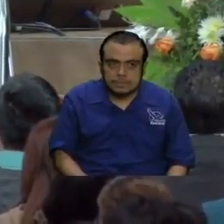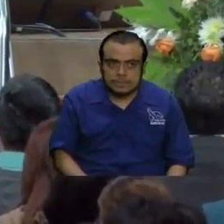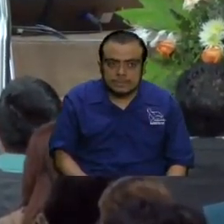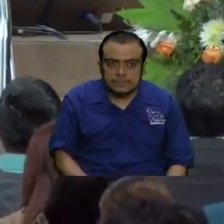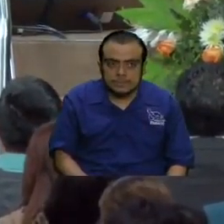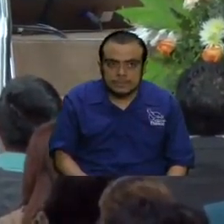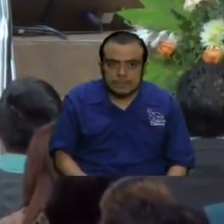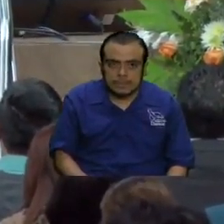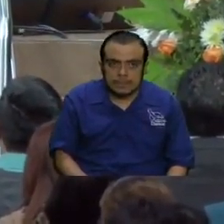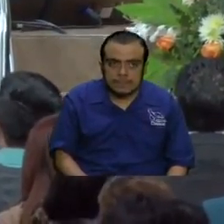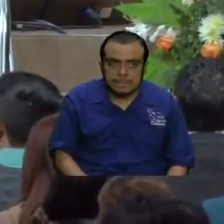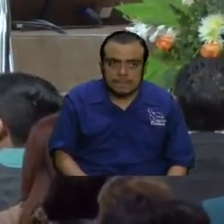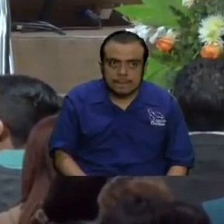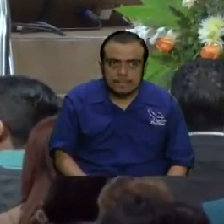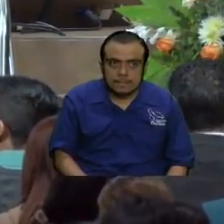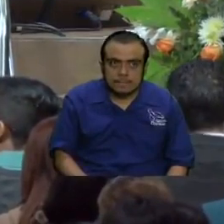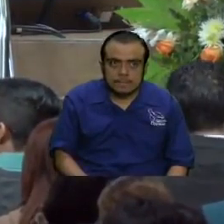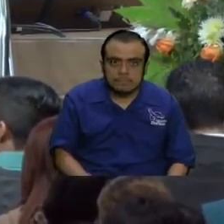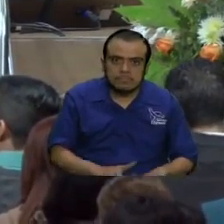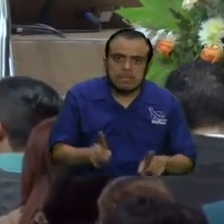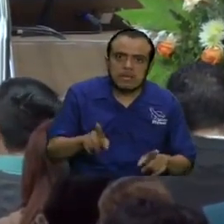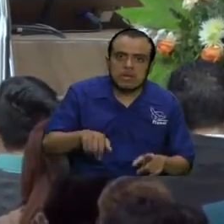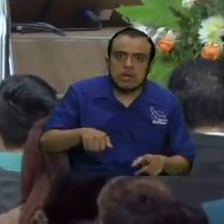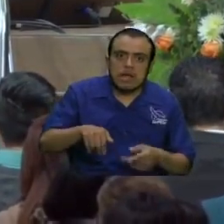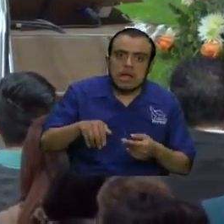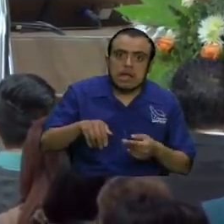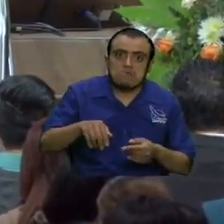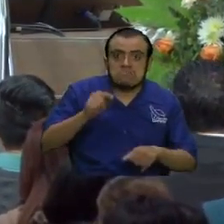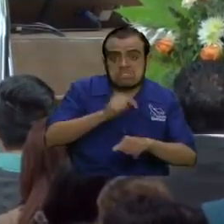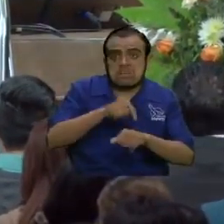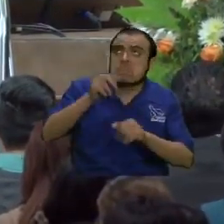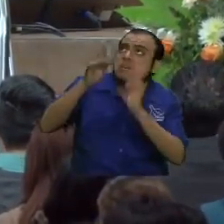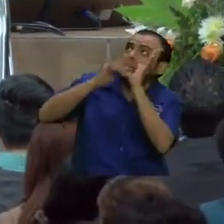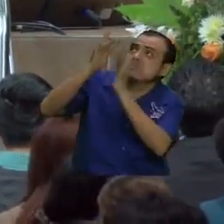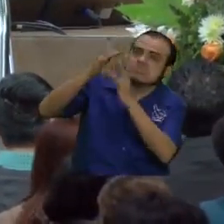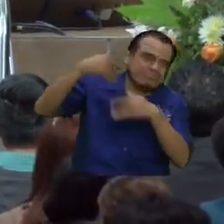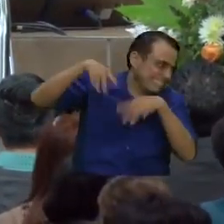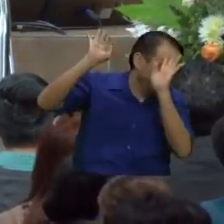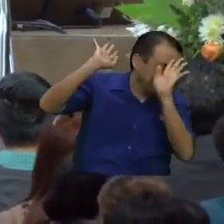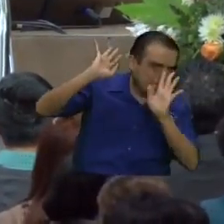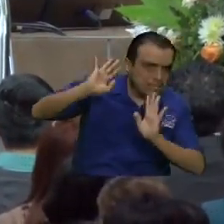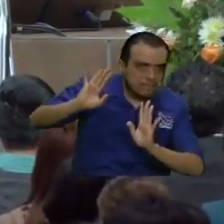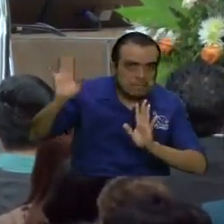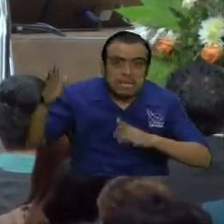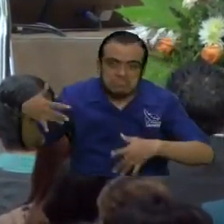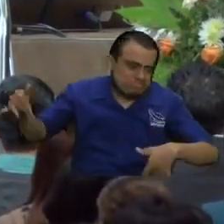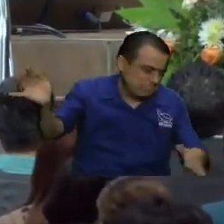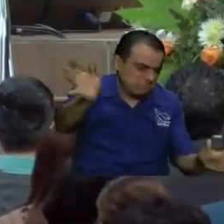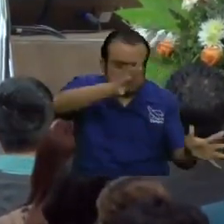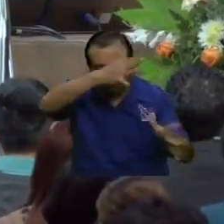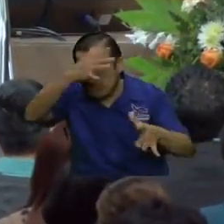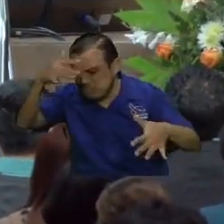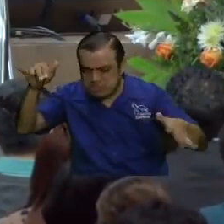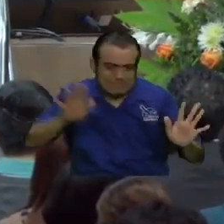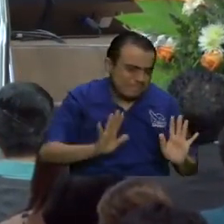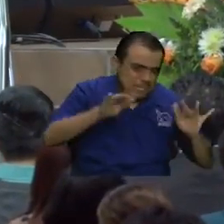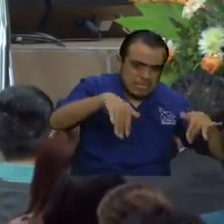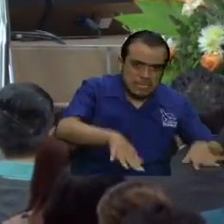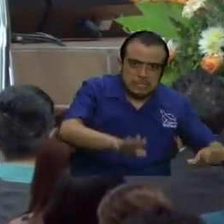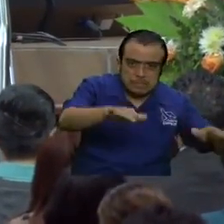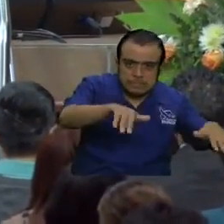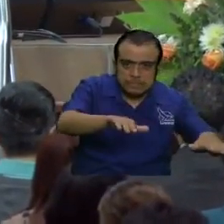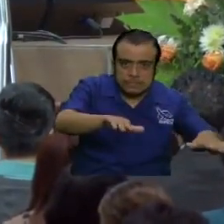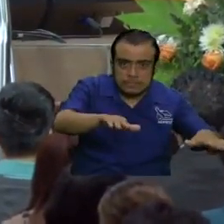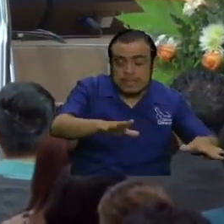pero el otro no lo conoce pero no le importa y entonces se va con todas las olas y el viento con un